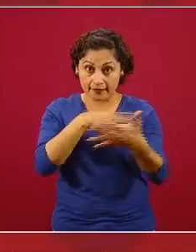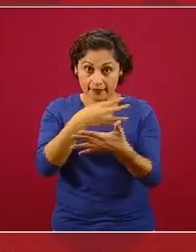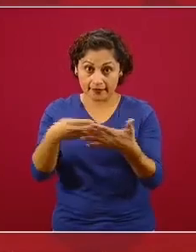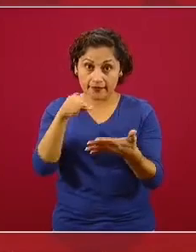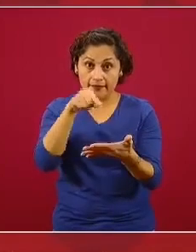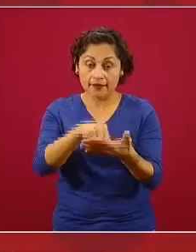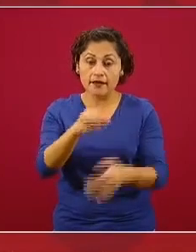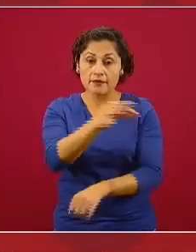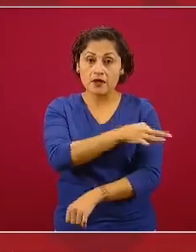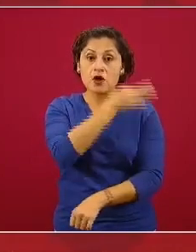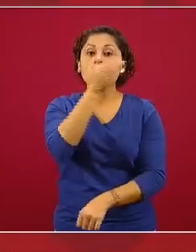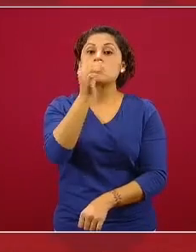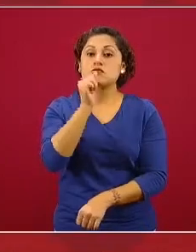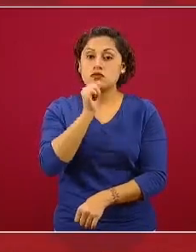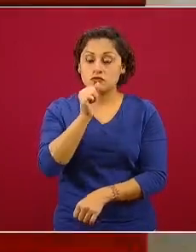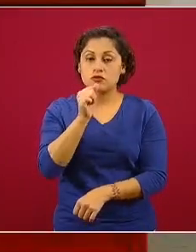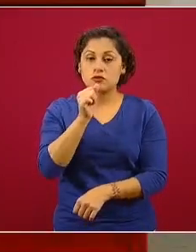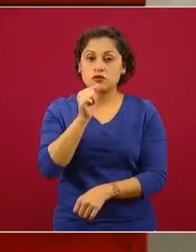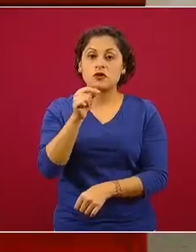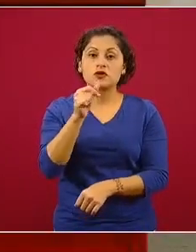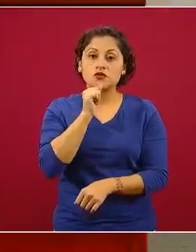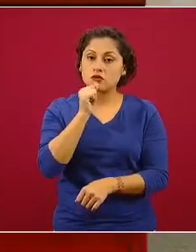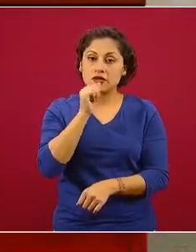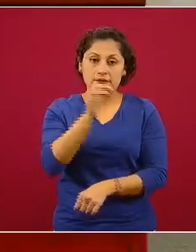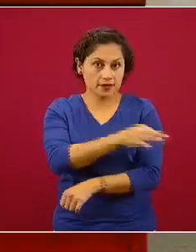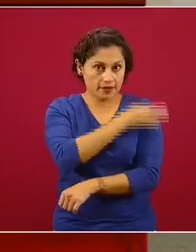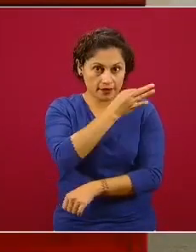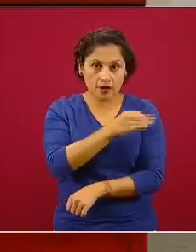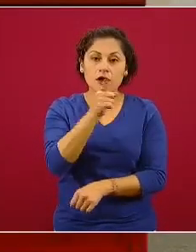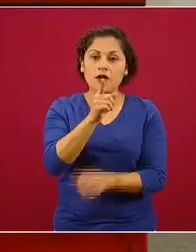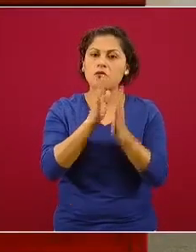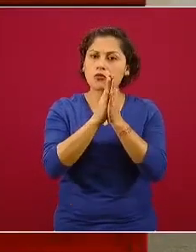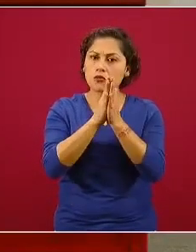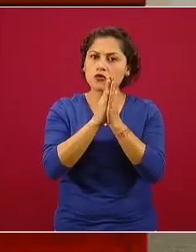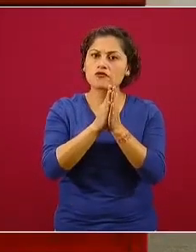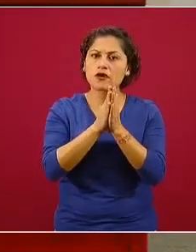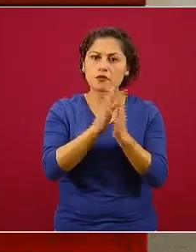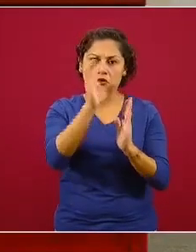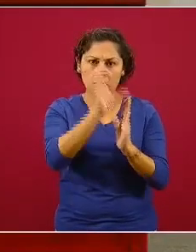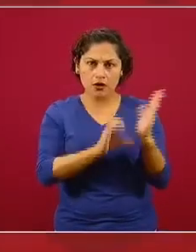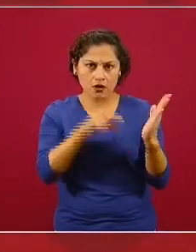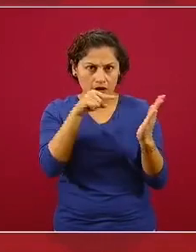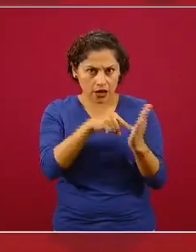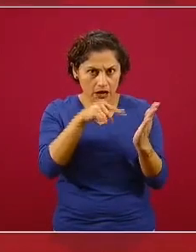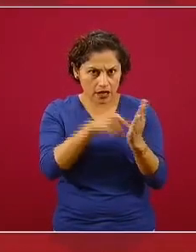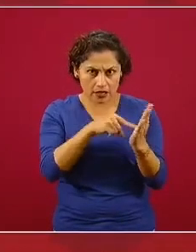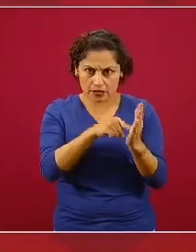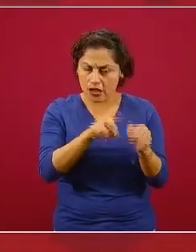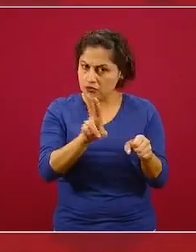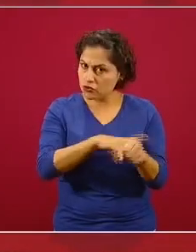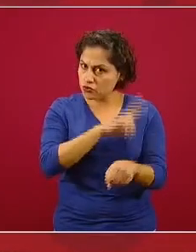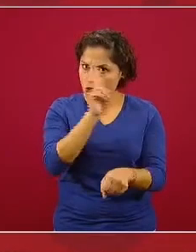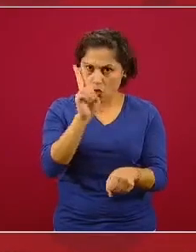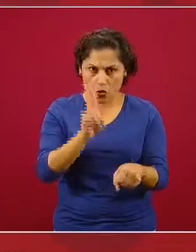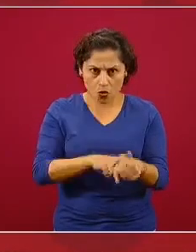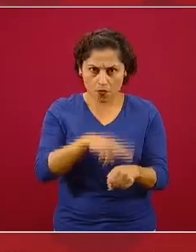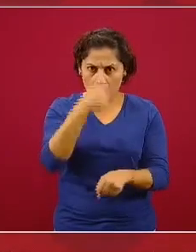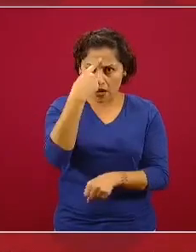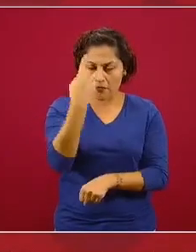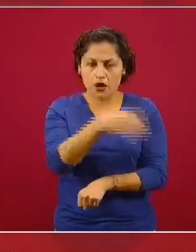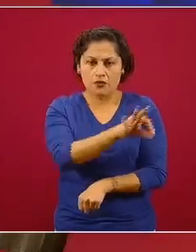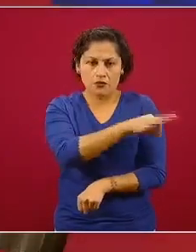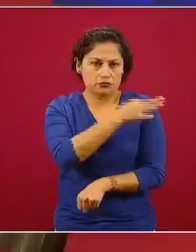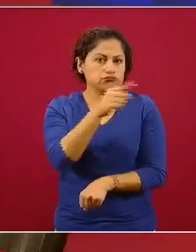lleven a sus niñas y niños a vacunarse. Sigan el calendario de la Cartilla Nacional de Vacunación. La mayoría de las